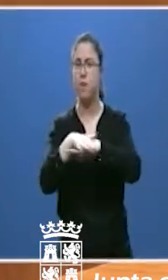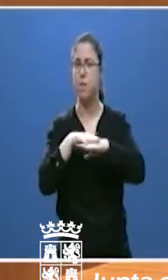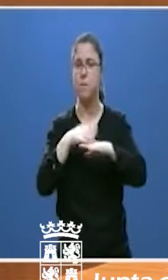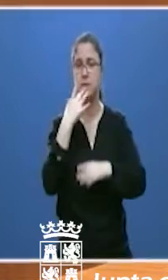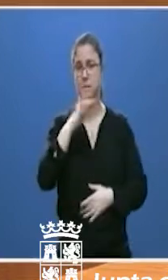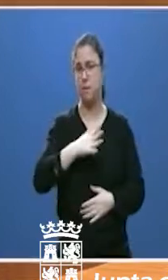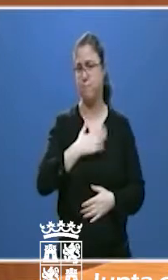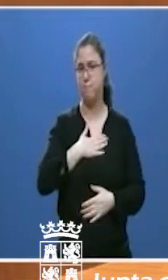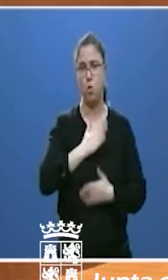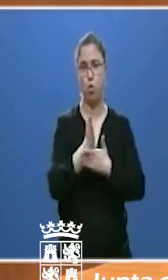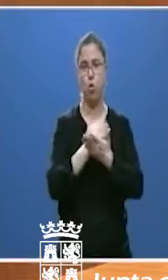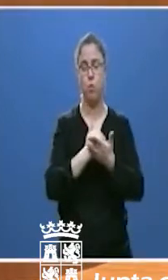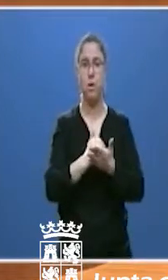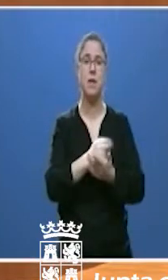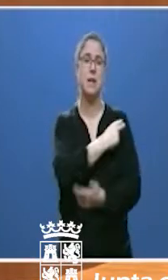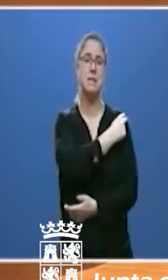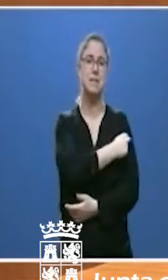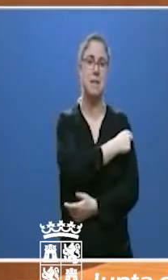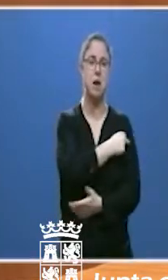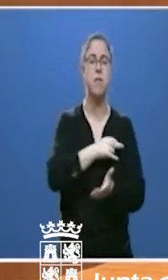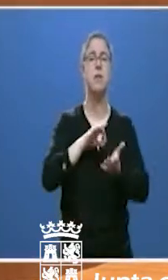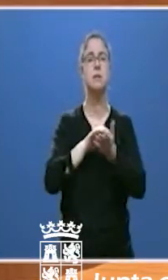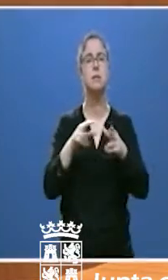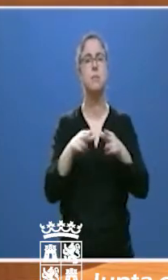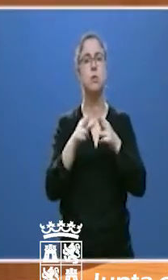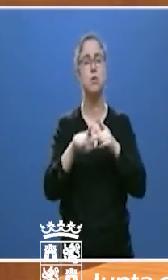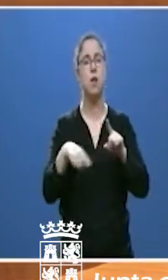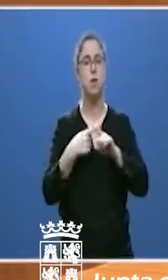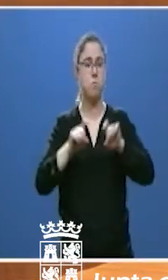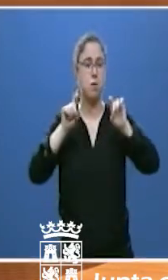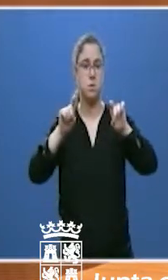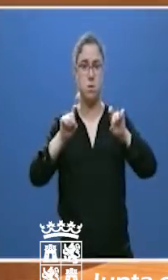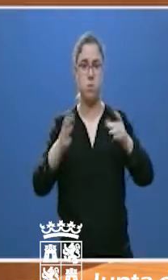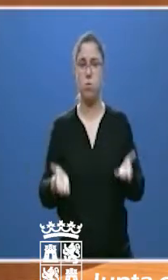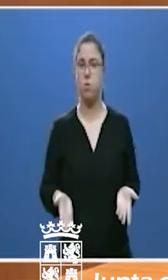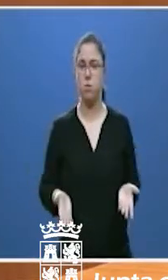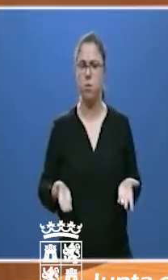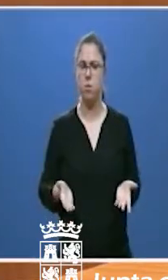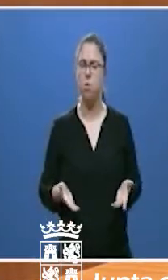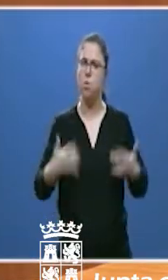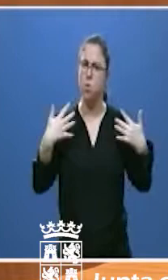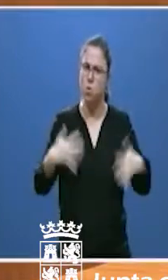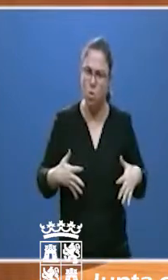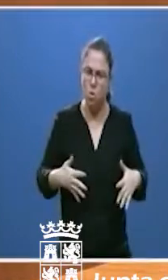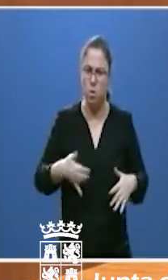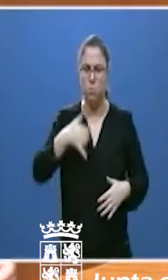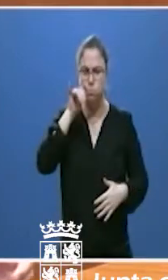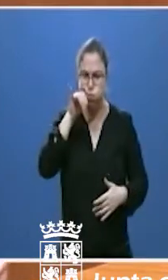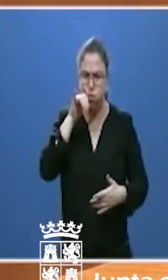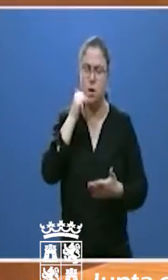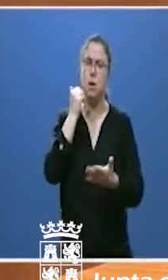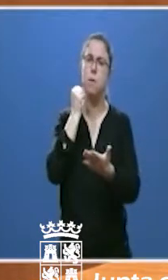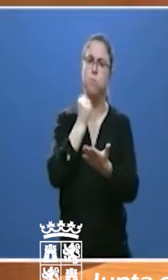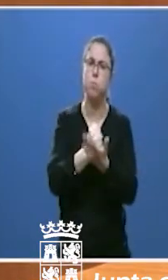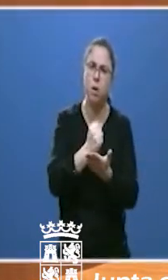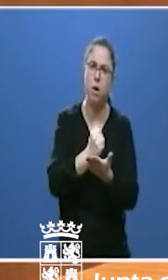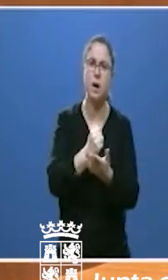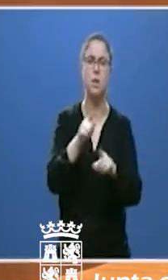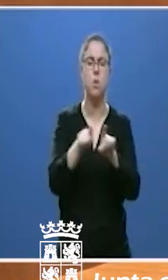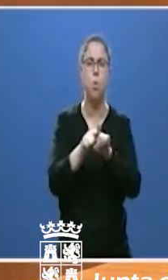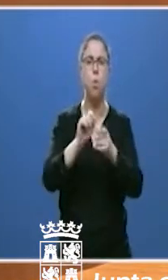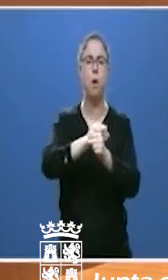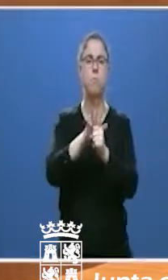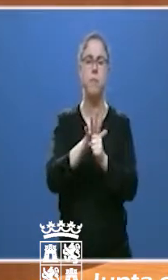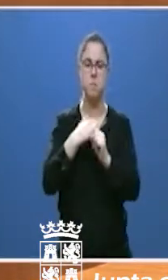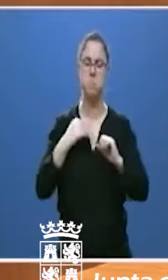como la sanidad, los servicios sociales y la educación, puestos a prueba por la pandemia. También desde la lealtad,